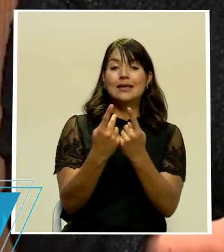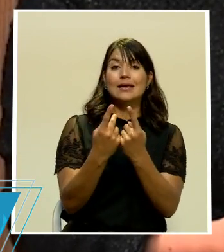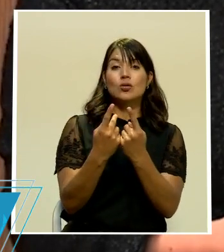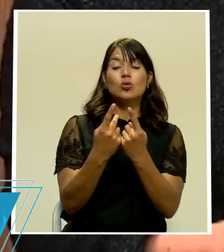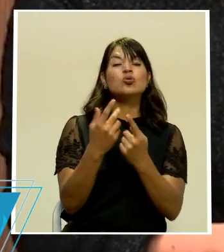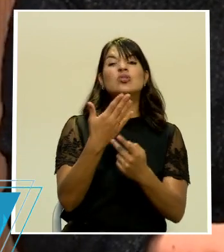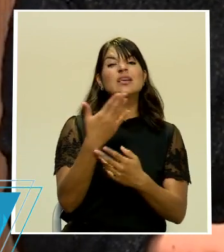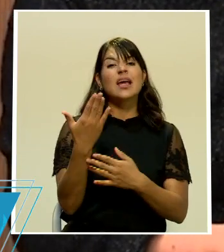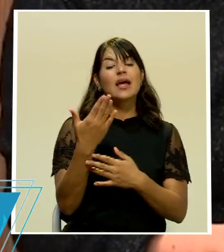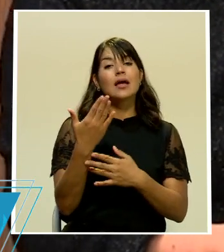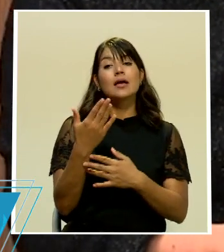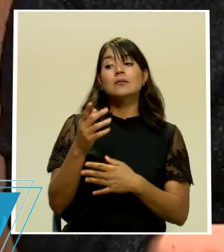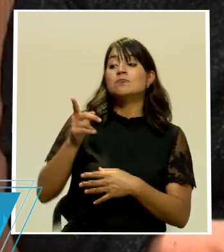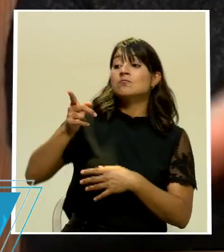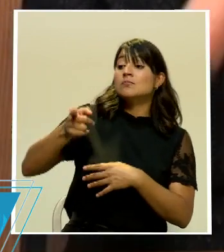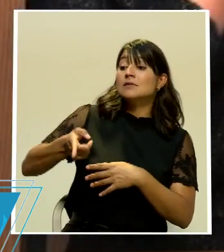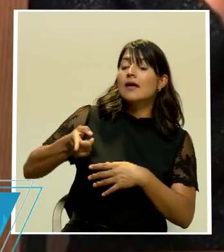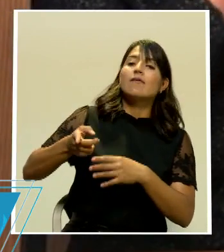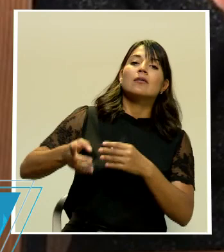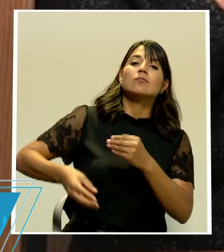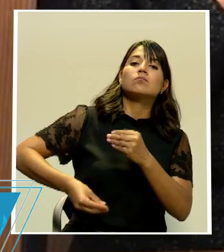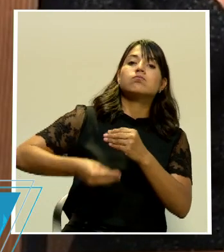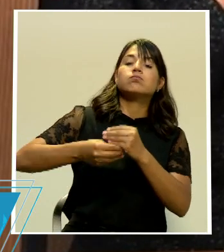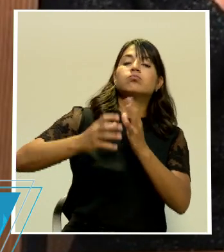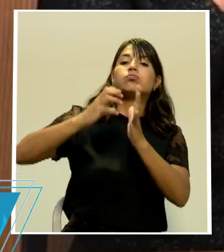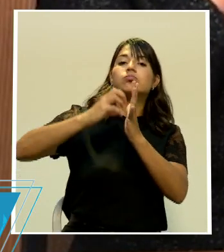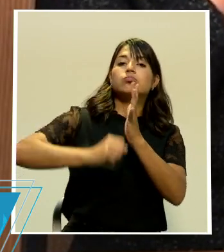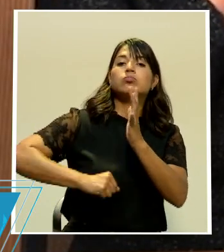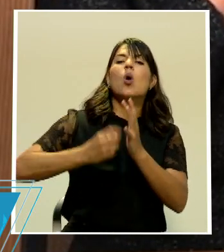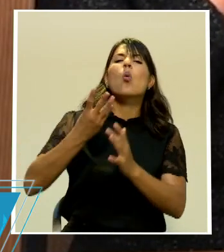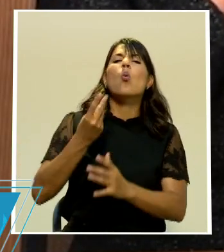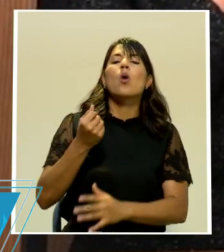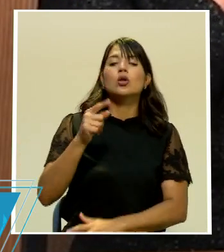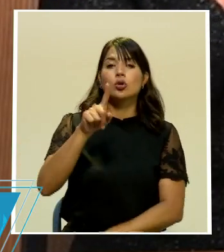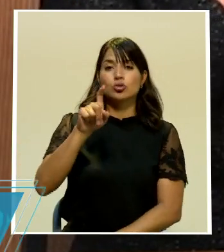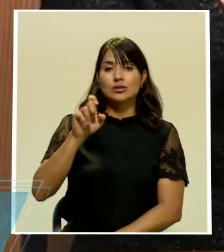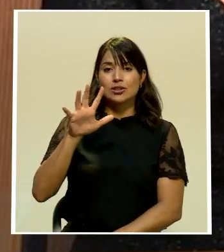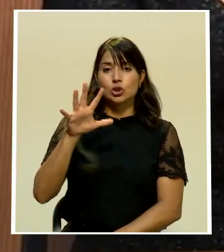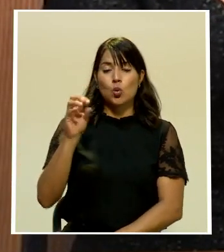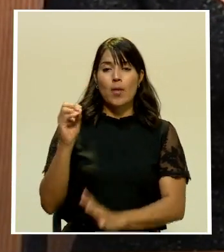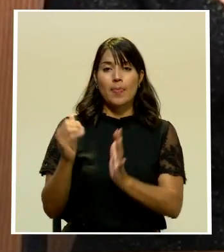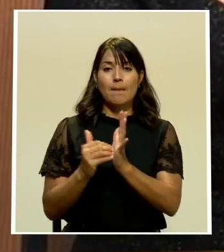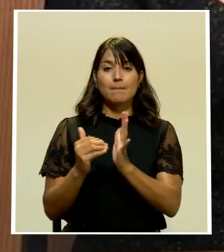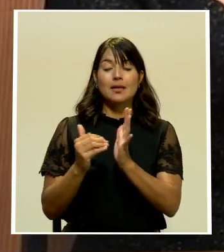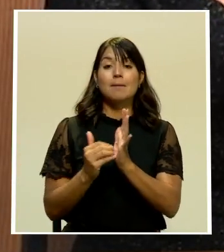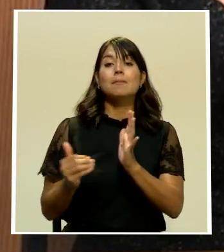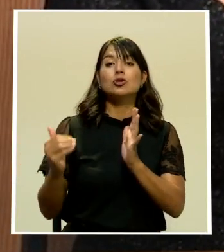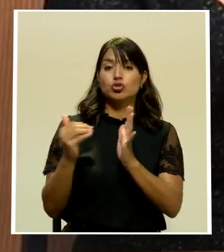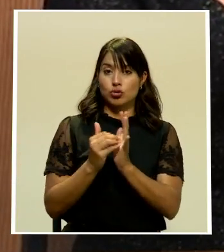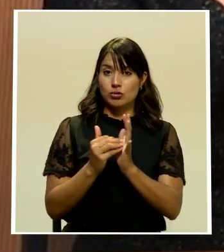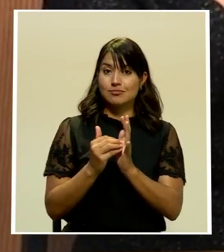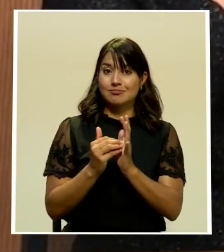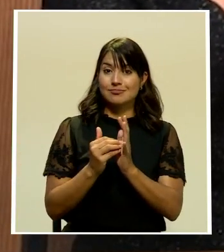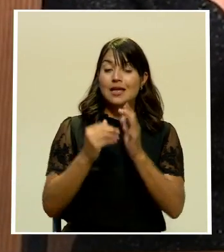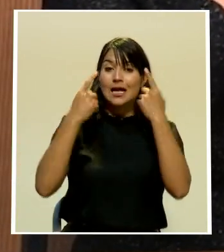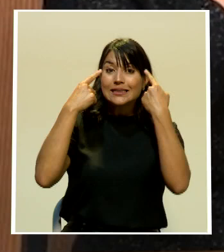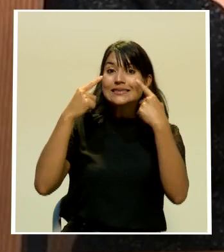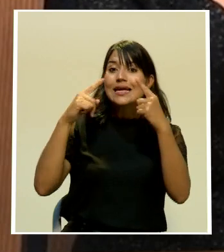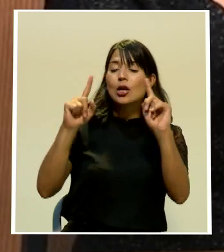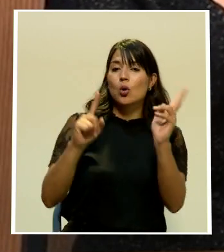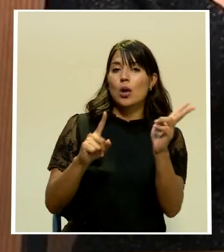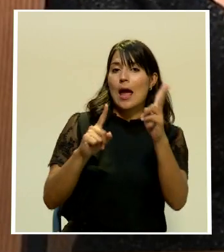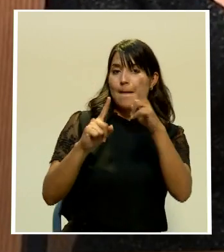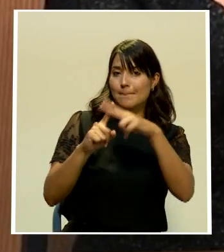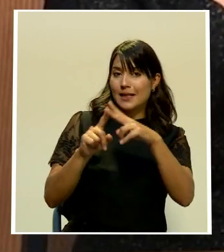introducir un recorte que ellos han anunciado de 150 mil millones se logre materializar en